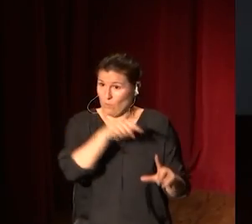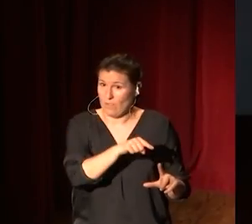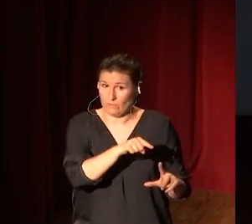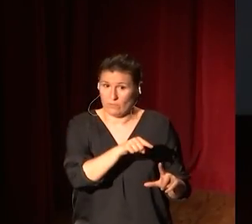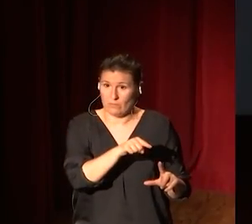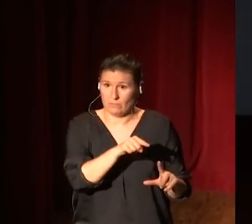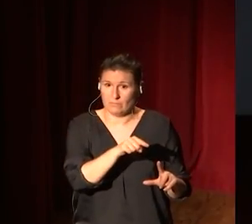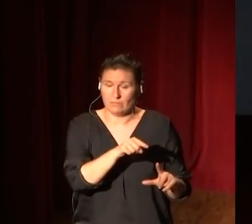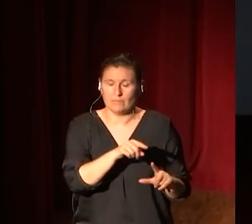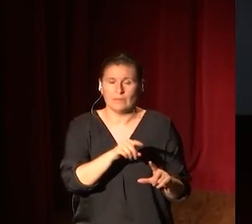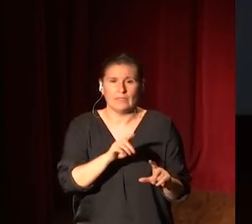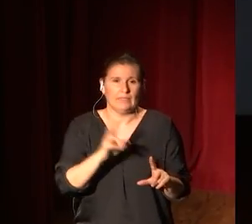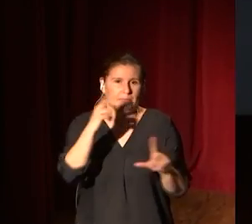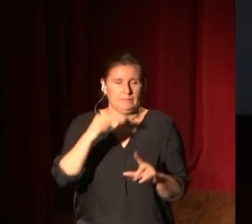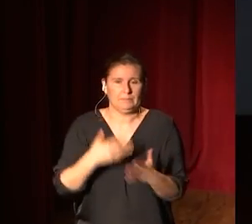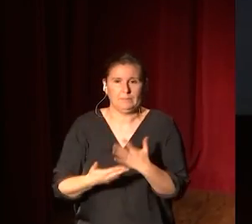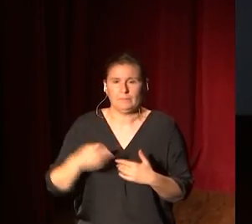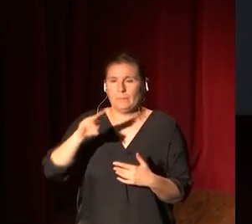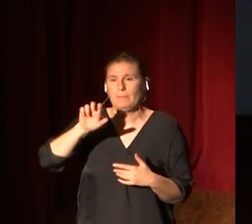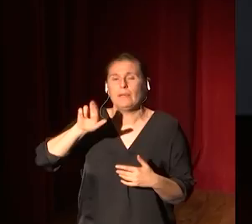es de Veronés, como bien saben,